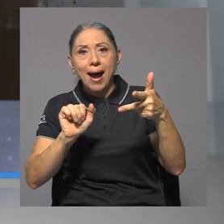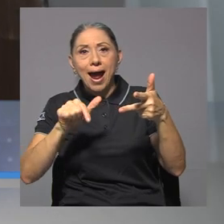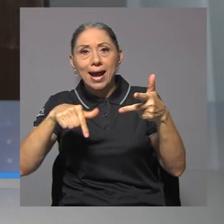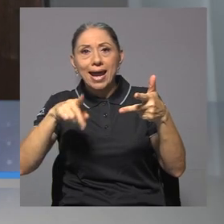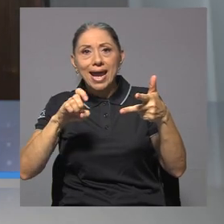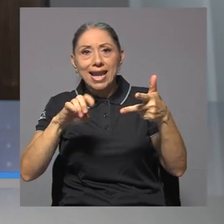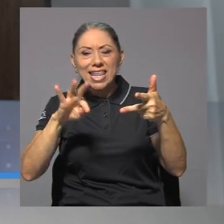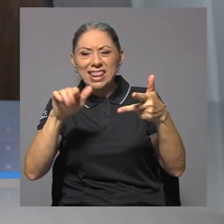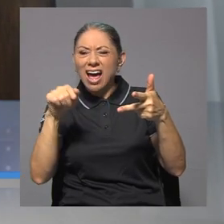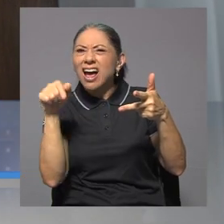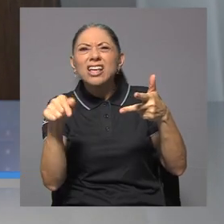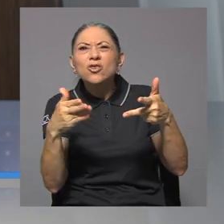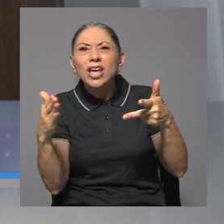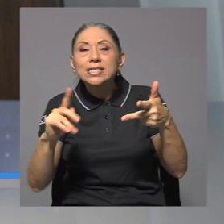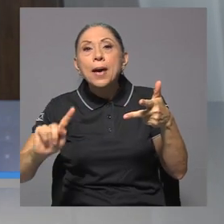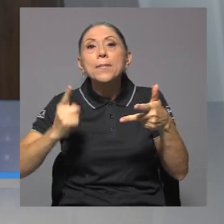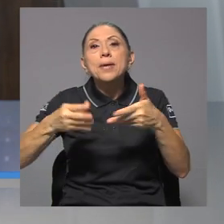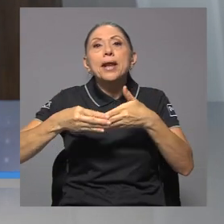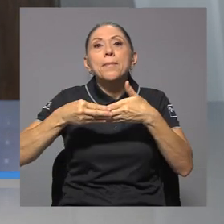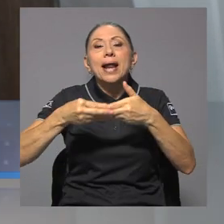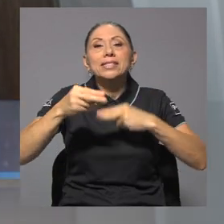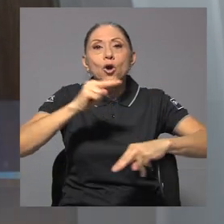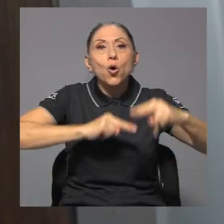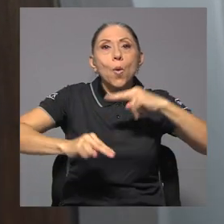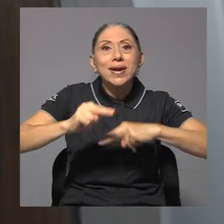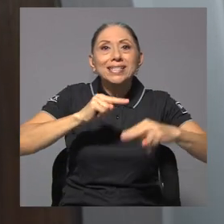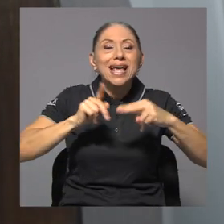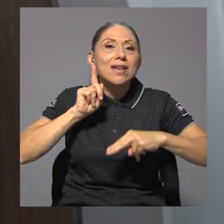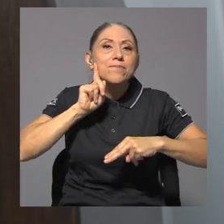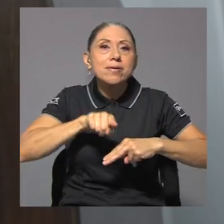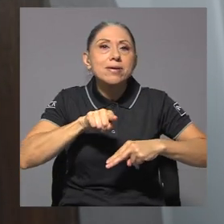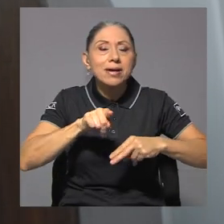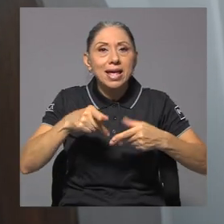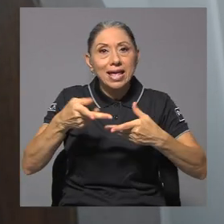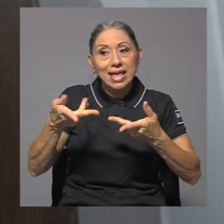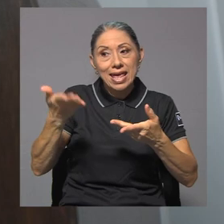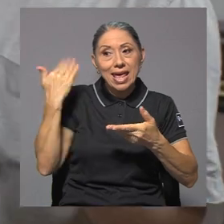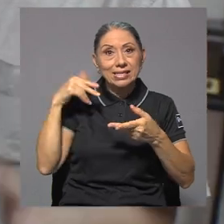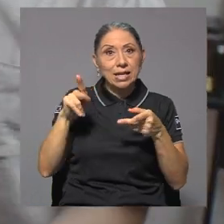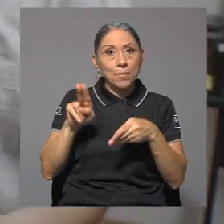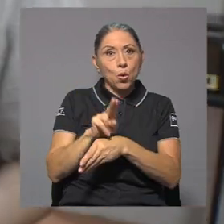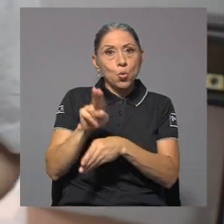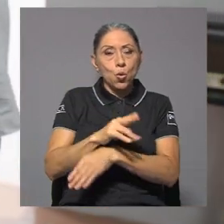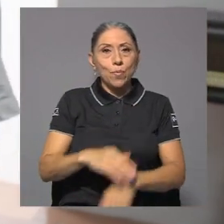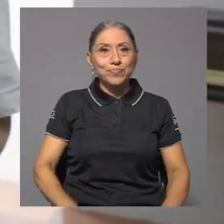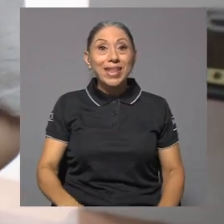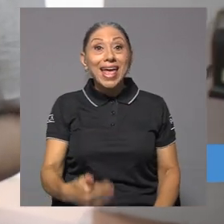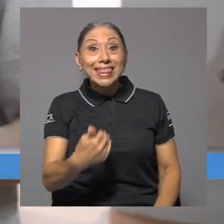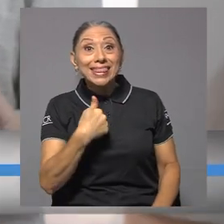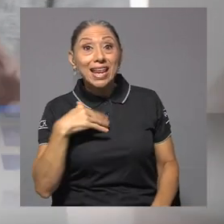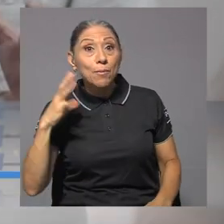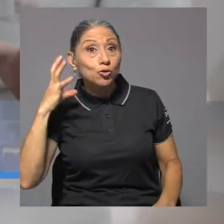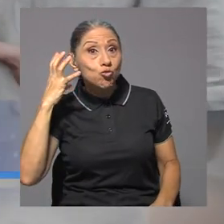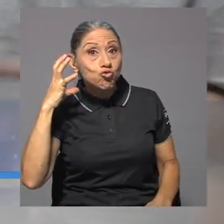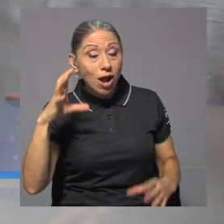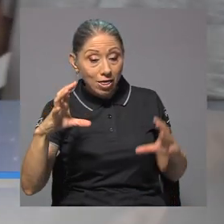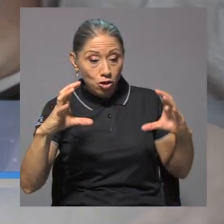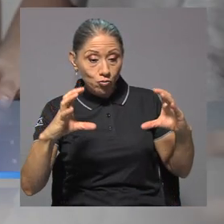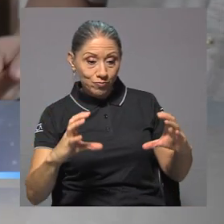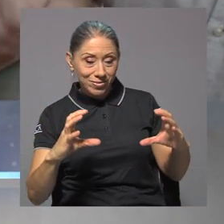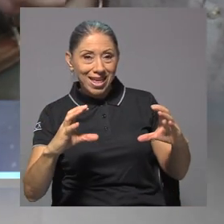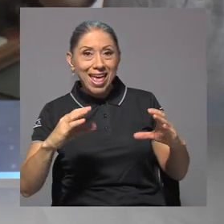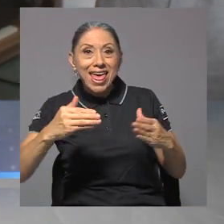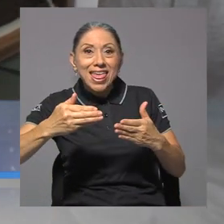Este último fue el primer plástico comercial completamente sintético que se produjo. Tenemos un radio estilo